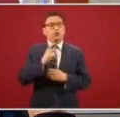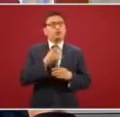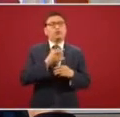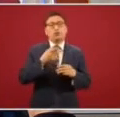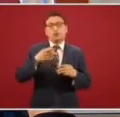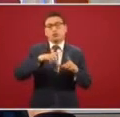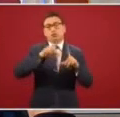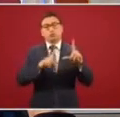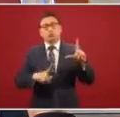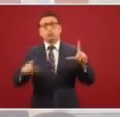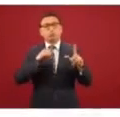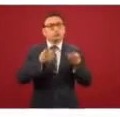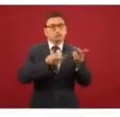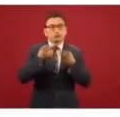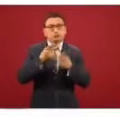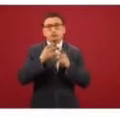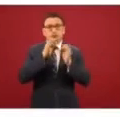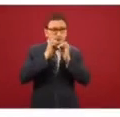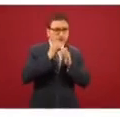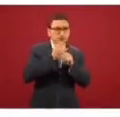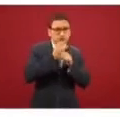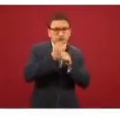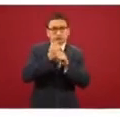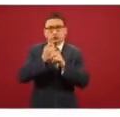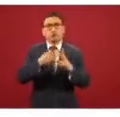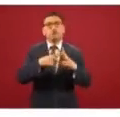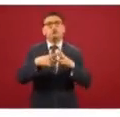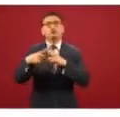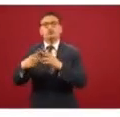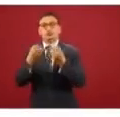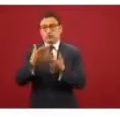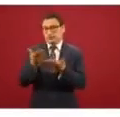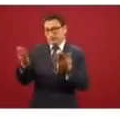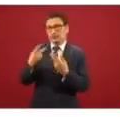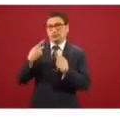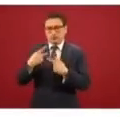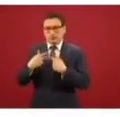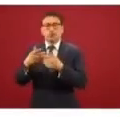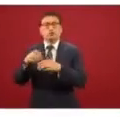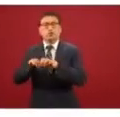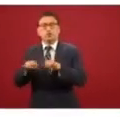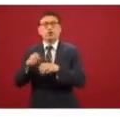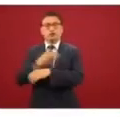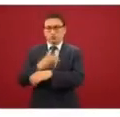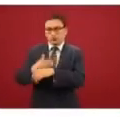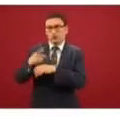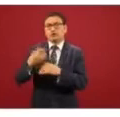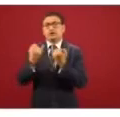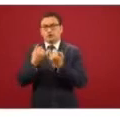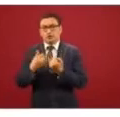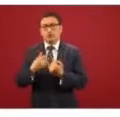en todo el país. Gracias a este esfuerzo de nuestros compañeros servidores de la nación y nuestros compañeros delegados pudimos